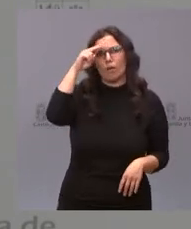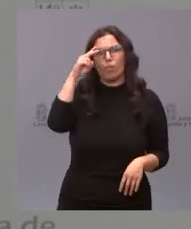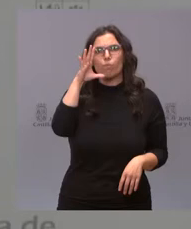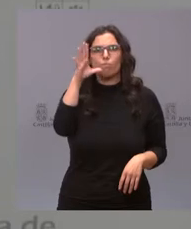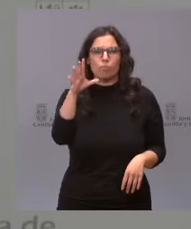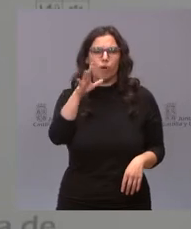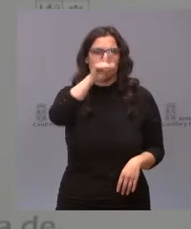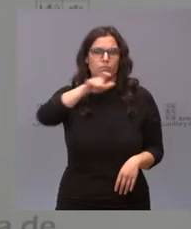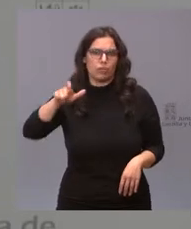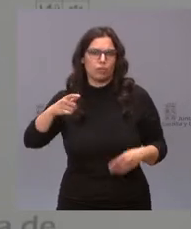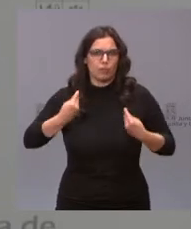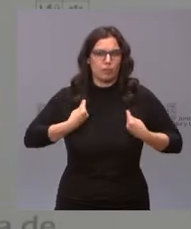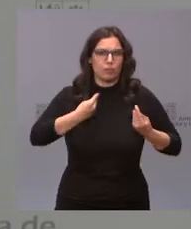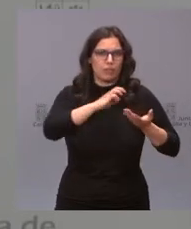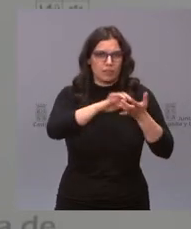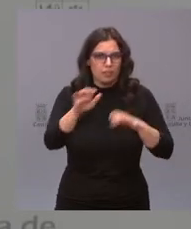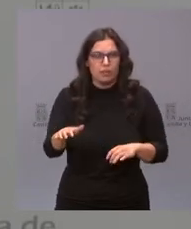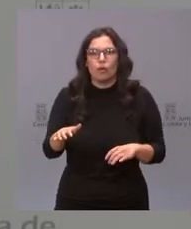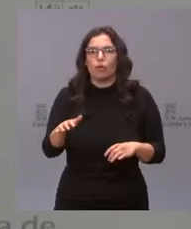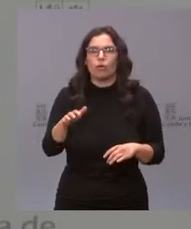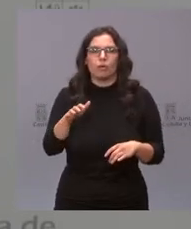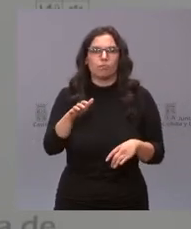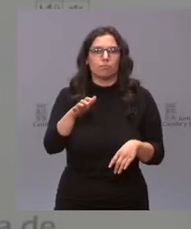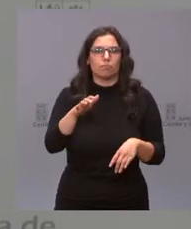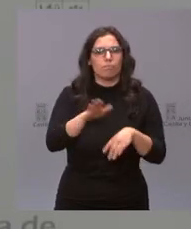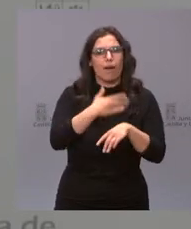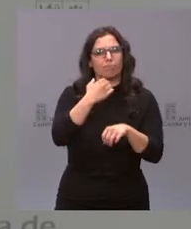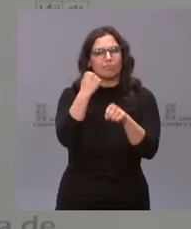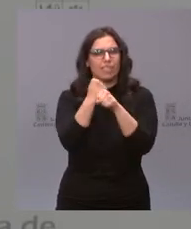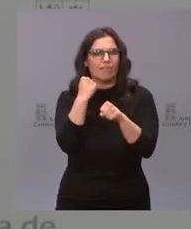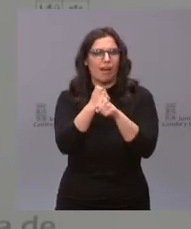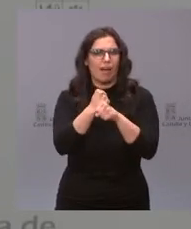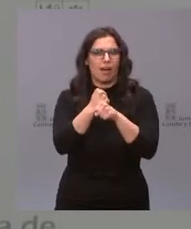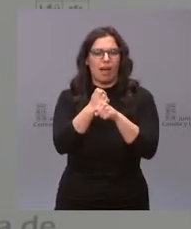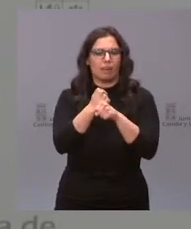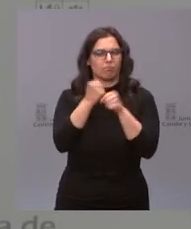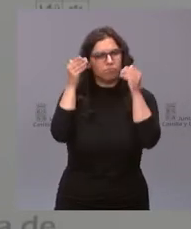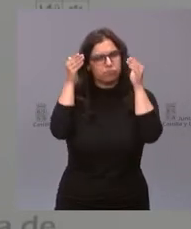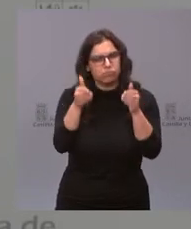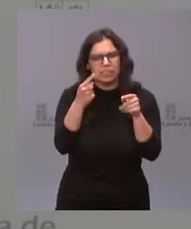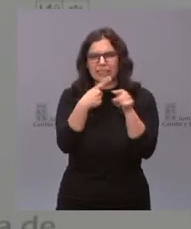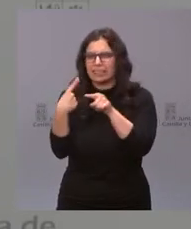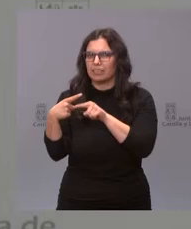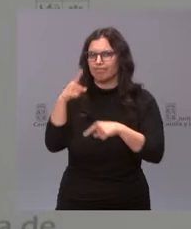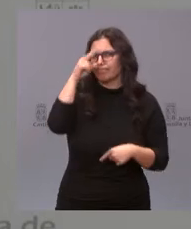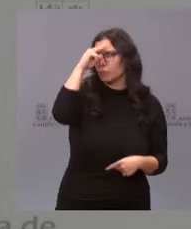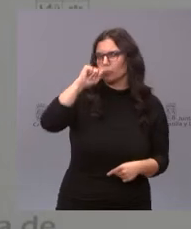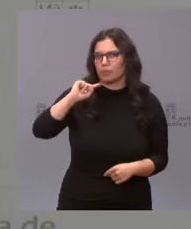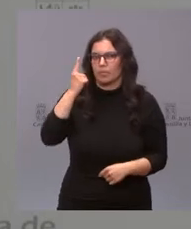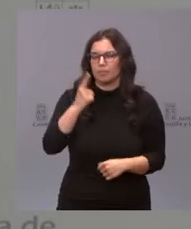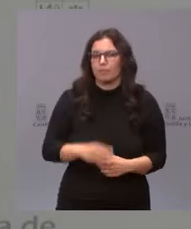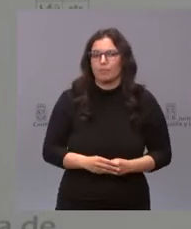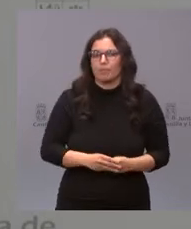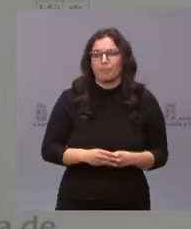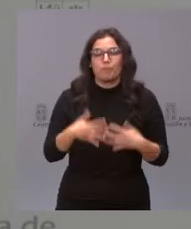personas de nuestra tierra y por trabajar en aquello que más nos preocupa. Desde luego, la lucha